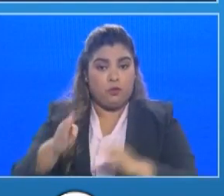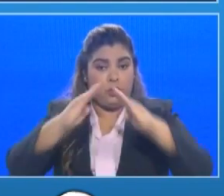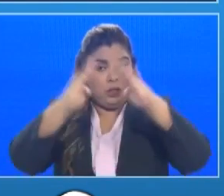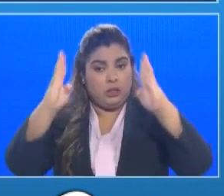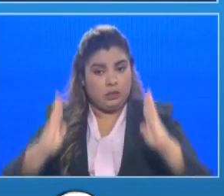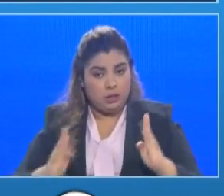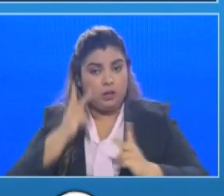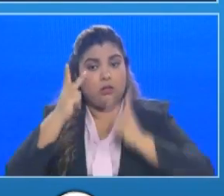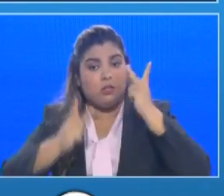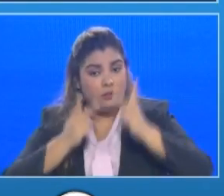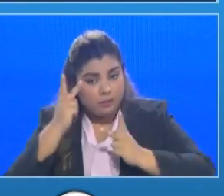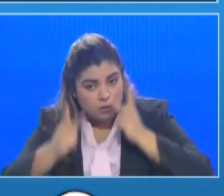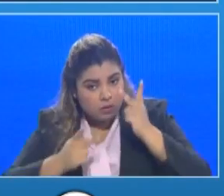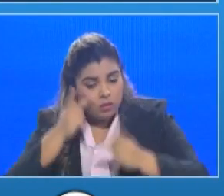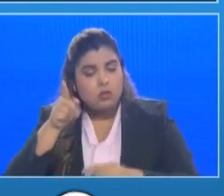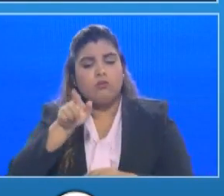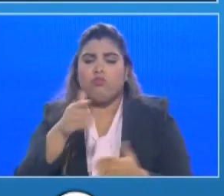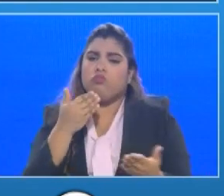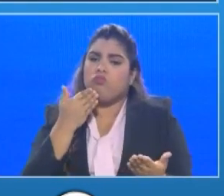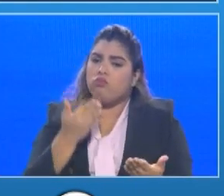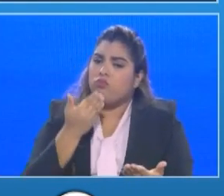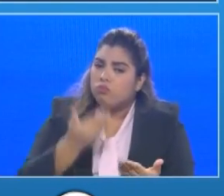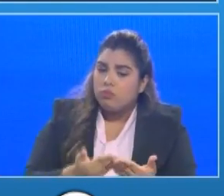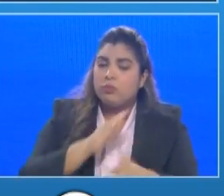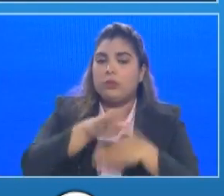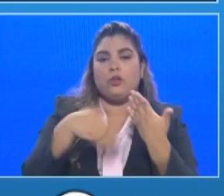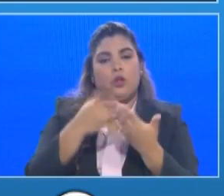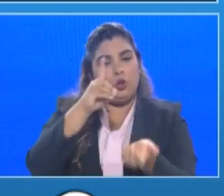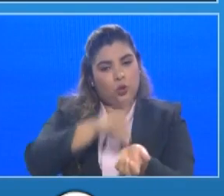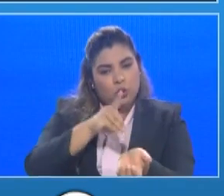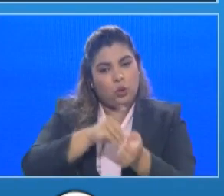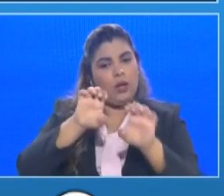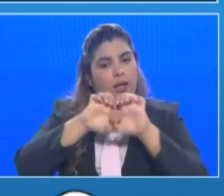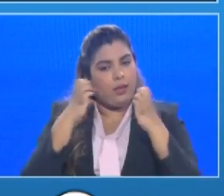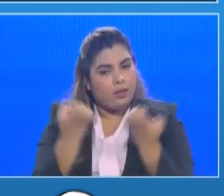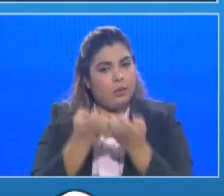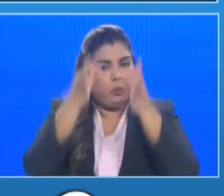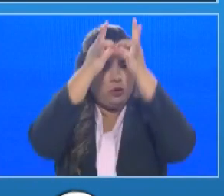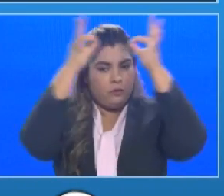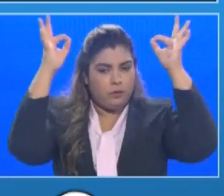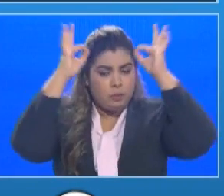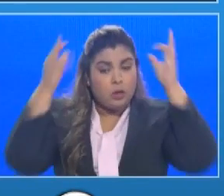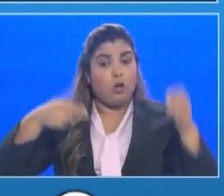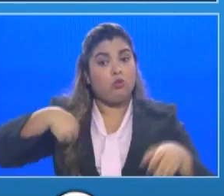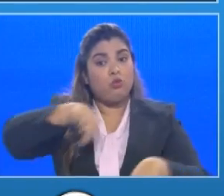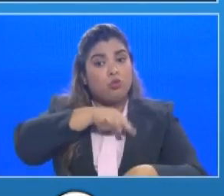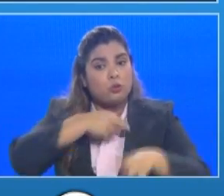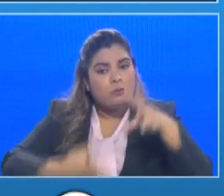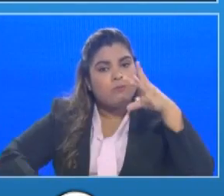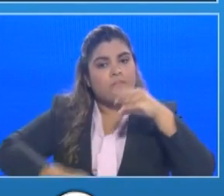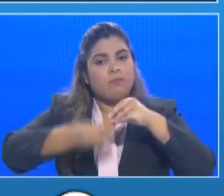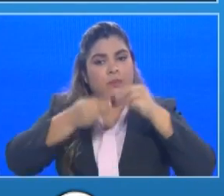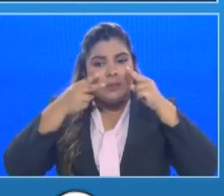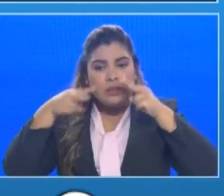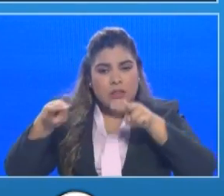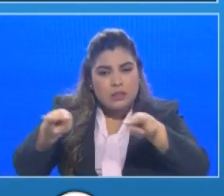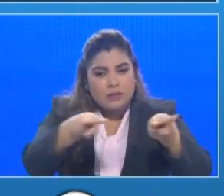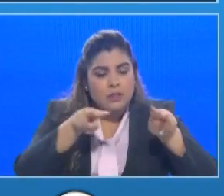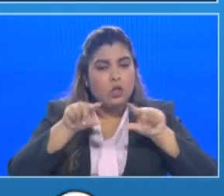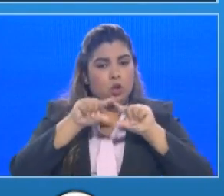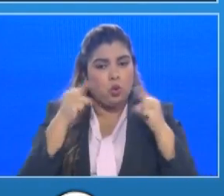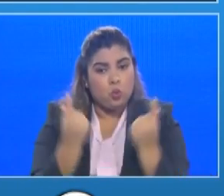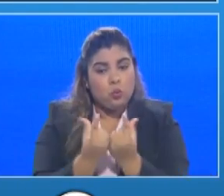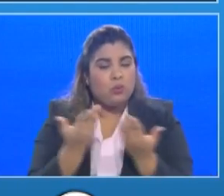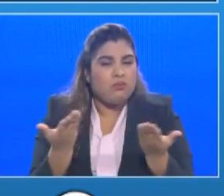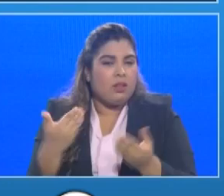agradecido que están ellos con el sistema sanitario y bueno ahora nosotros más que estar identificando clústeres lo que tenemos que